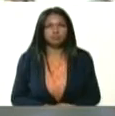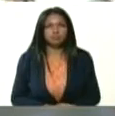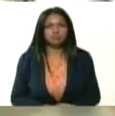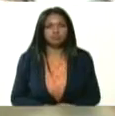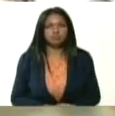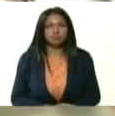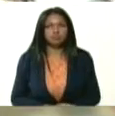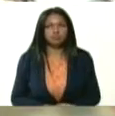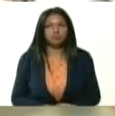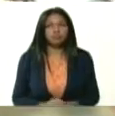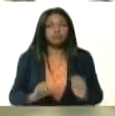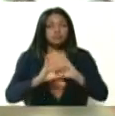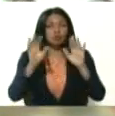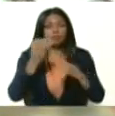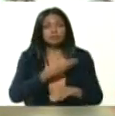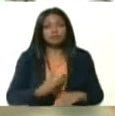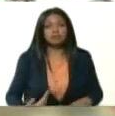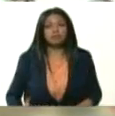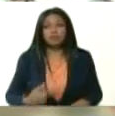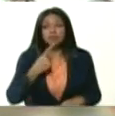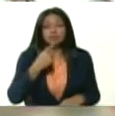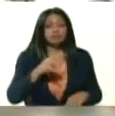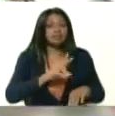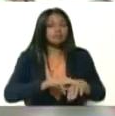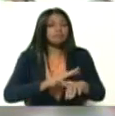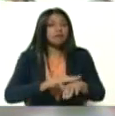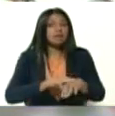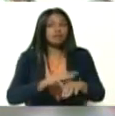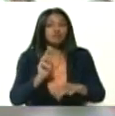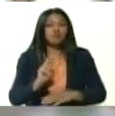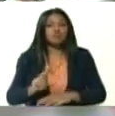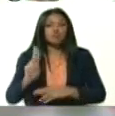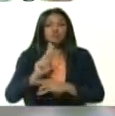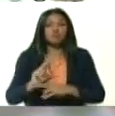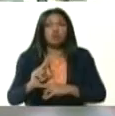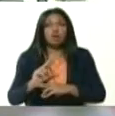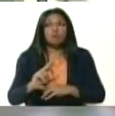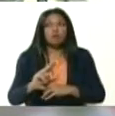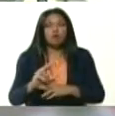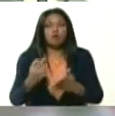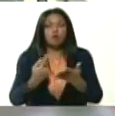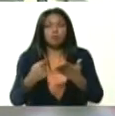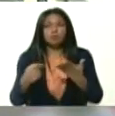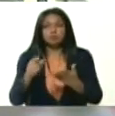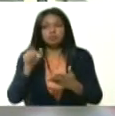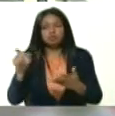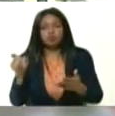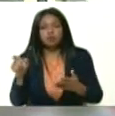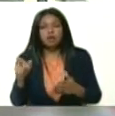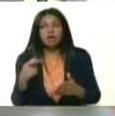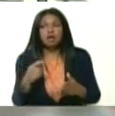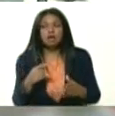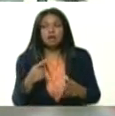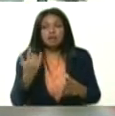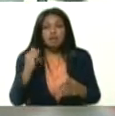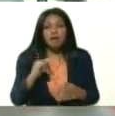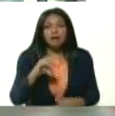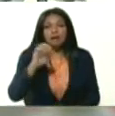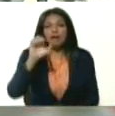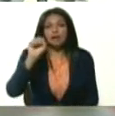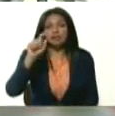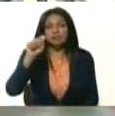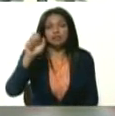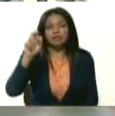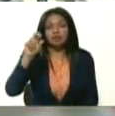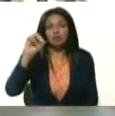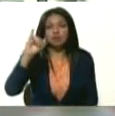Así es, presidente. Fíjense que lo que dice el doctor Alvarado, la utilización de esteroides a pacientes que están ingresados en terapia intensiva sirven